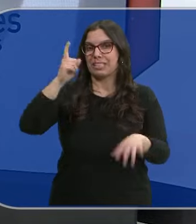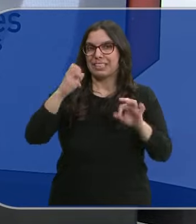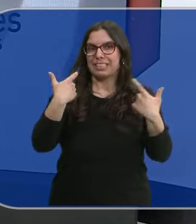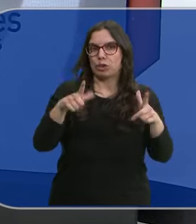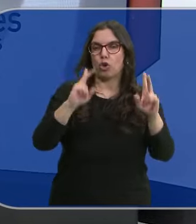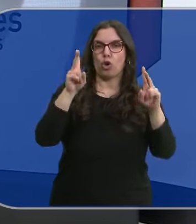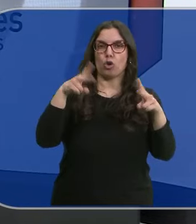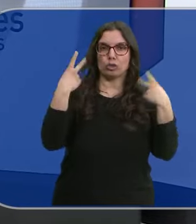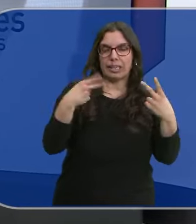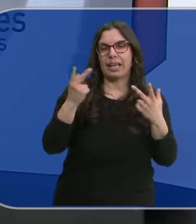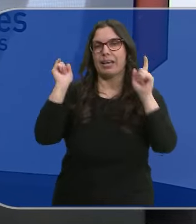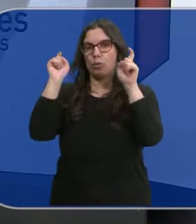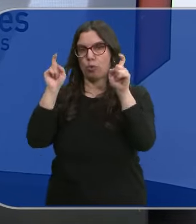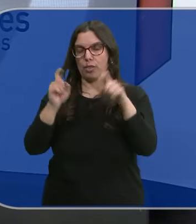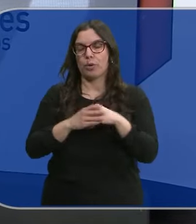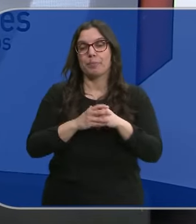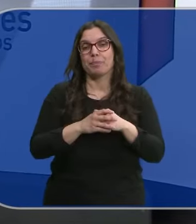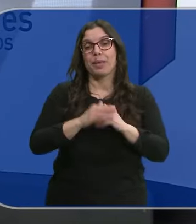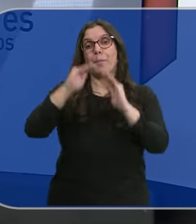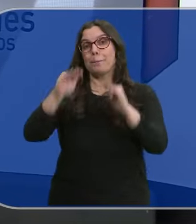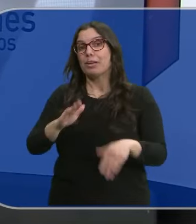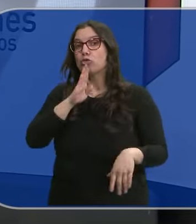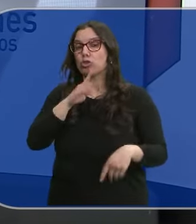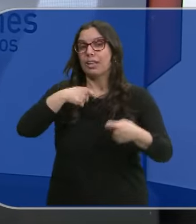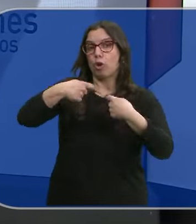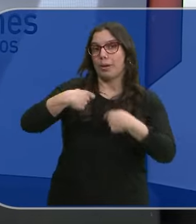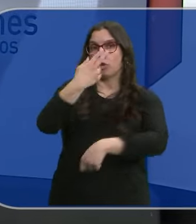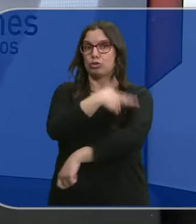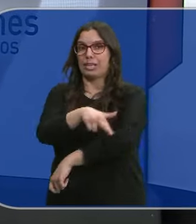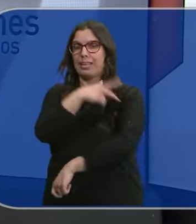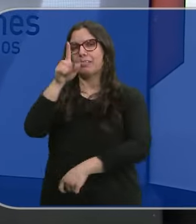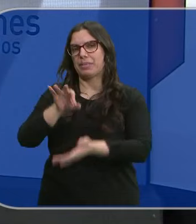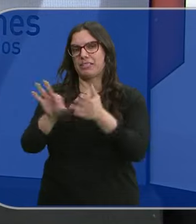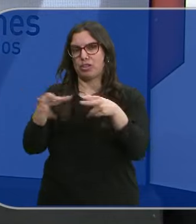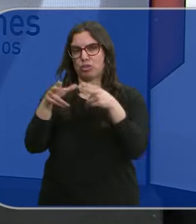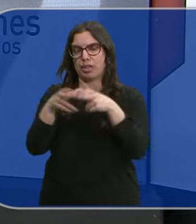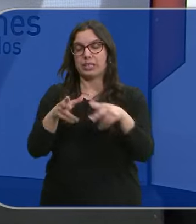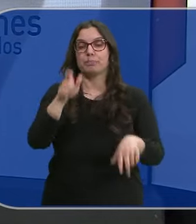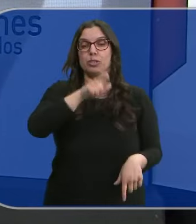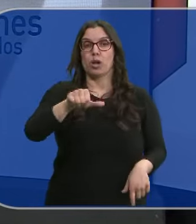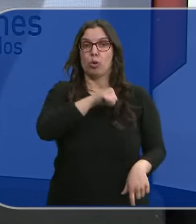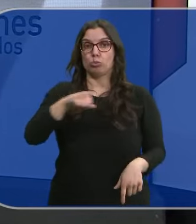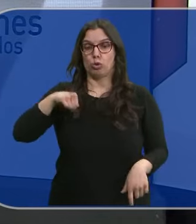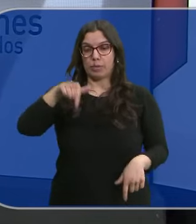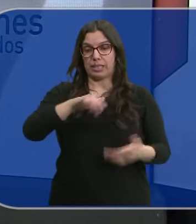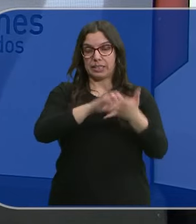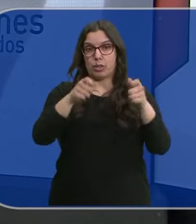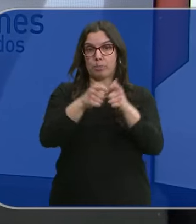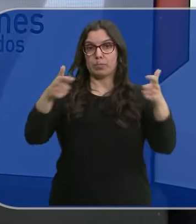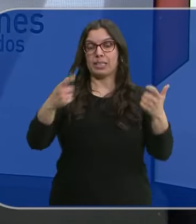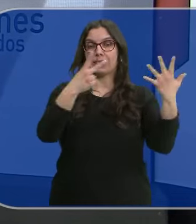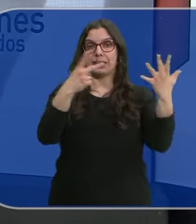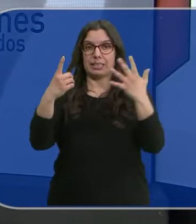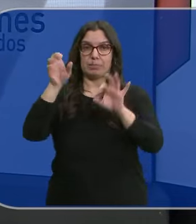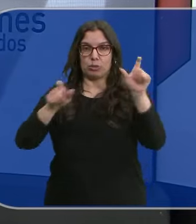los sectores de hostelería y educación. Pero caen en comercio y en sanidad, también en servicios sociales. Los autónomos aumentan en Castilla y León en